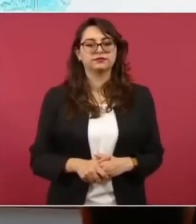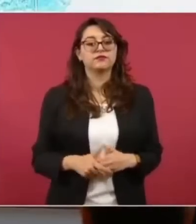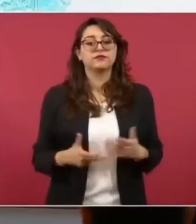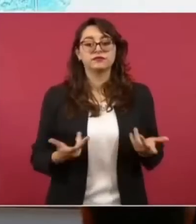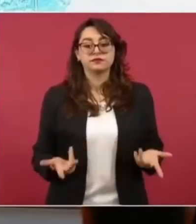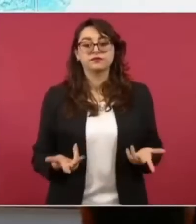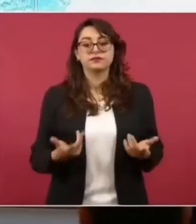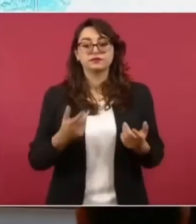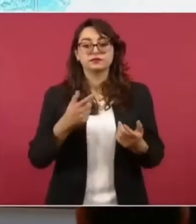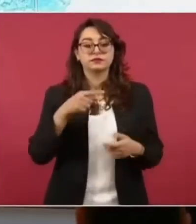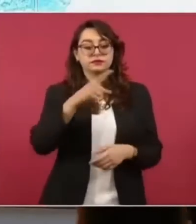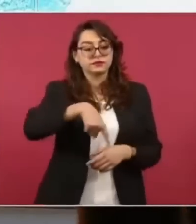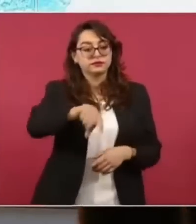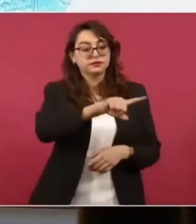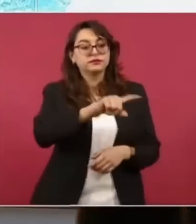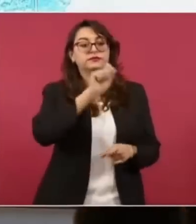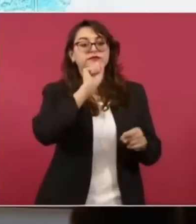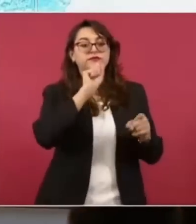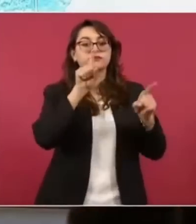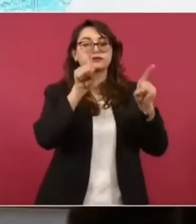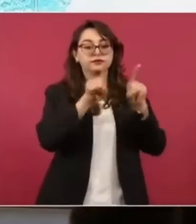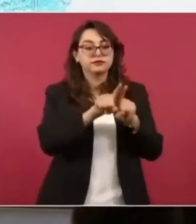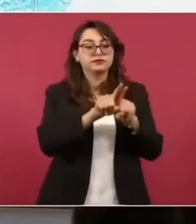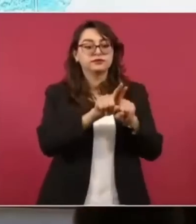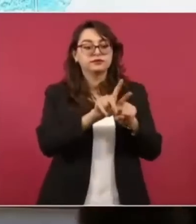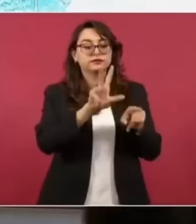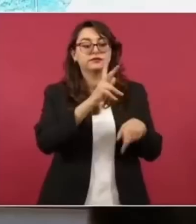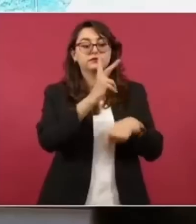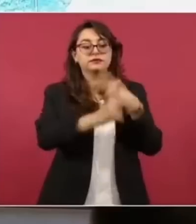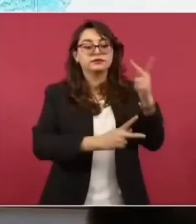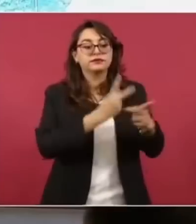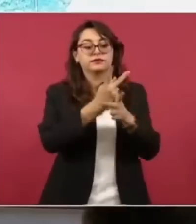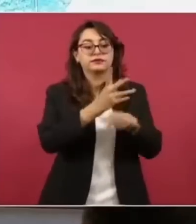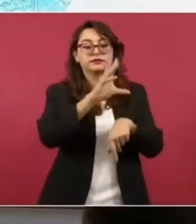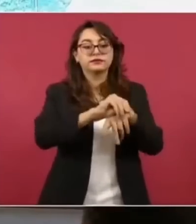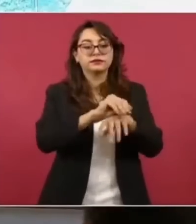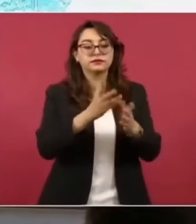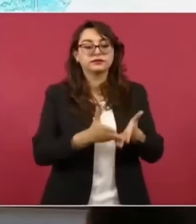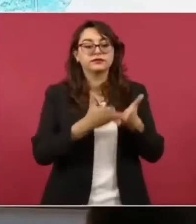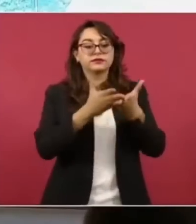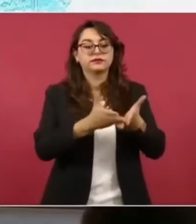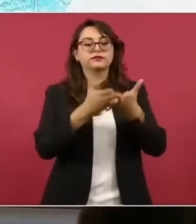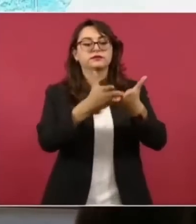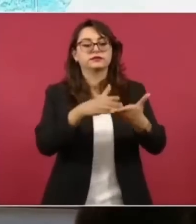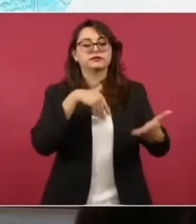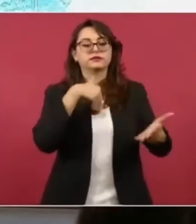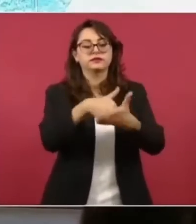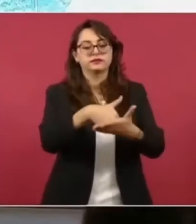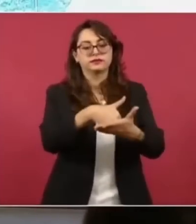de aquí para arriba